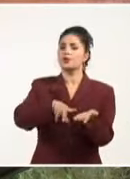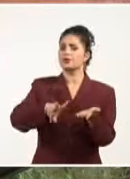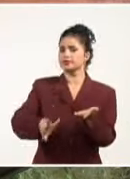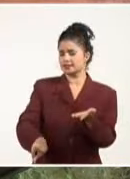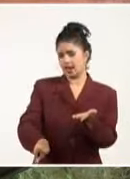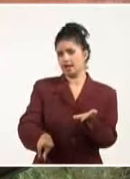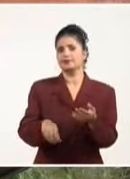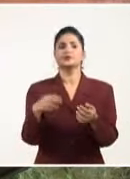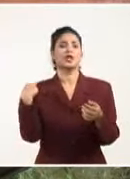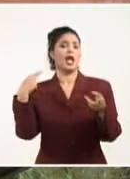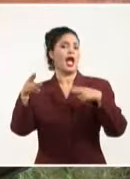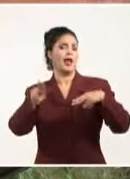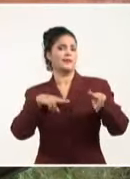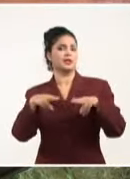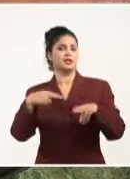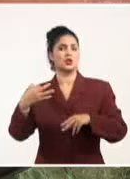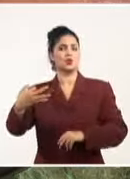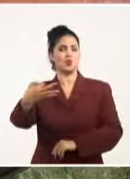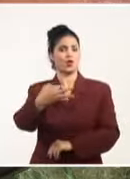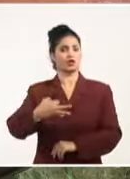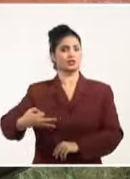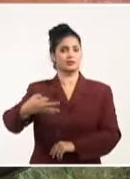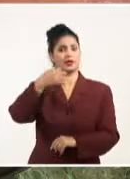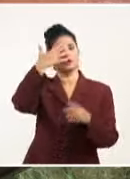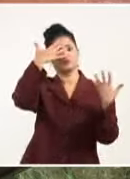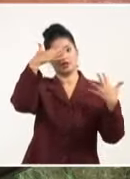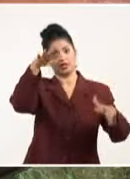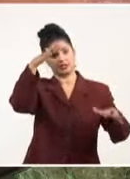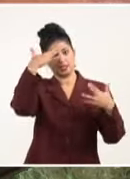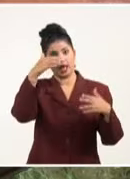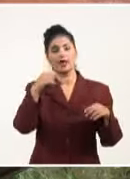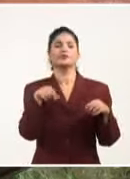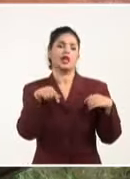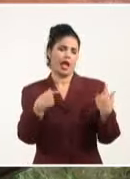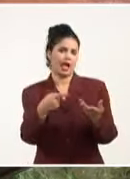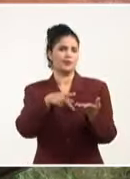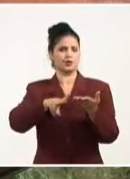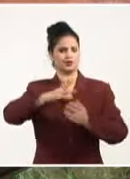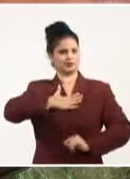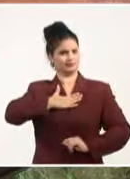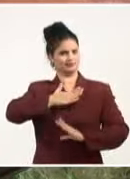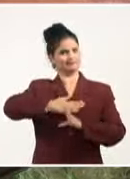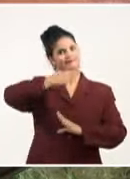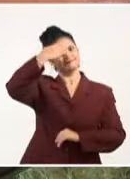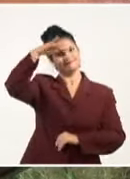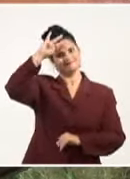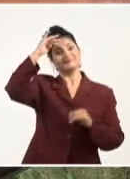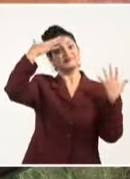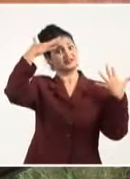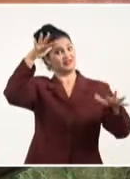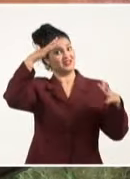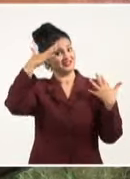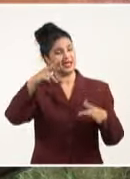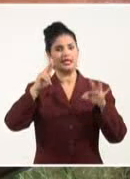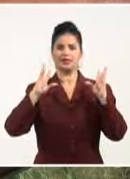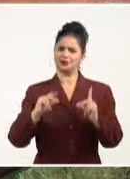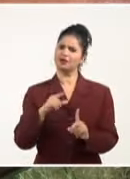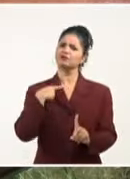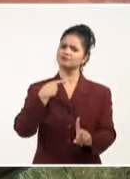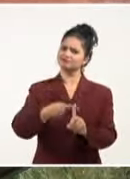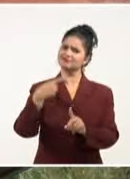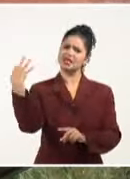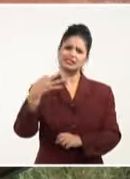Administración Municipal y a Santiago, a su pueblo, que una vez más continúa